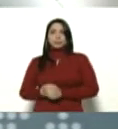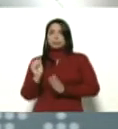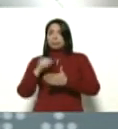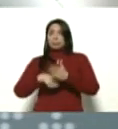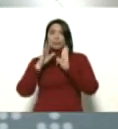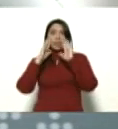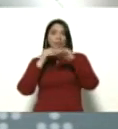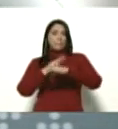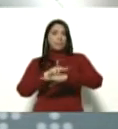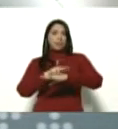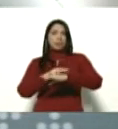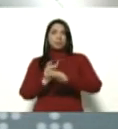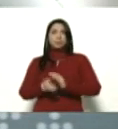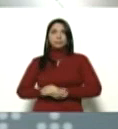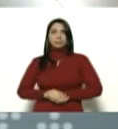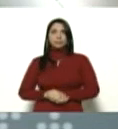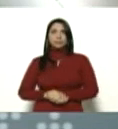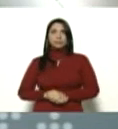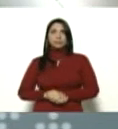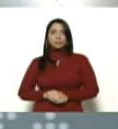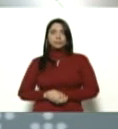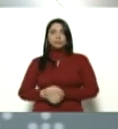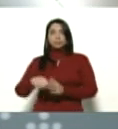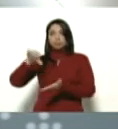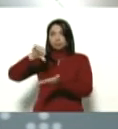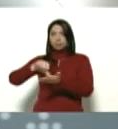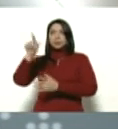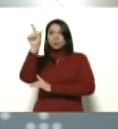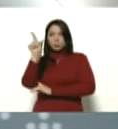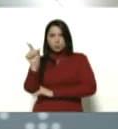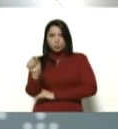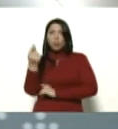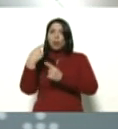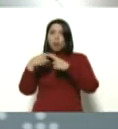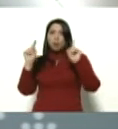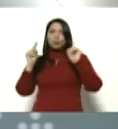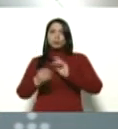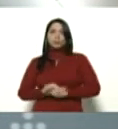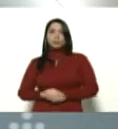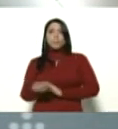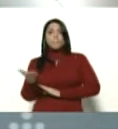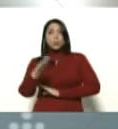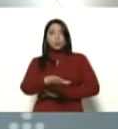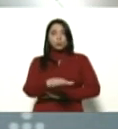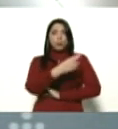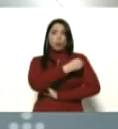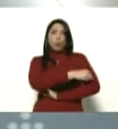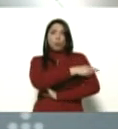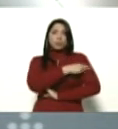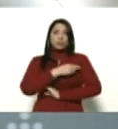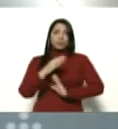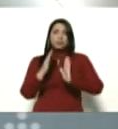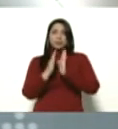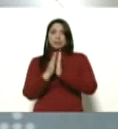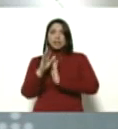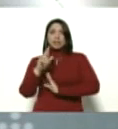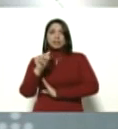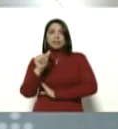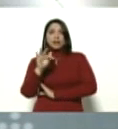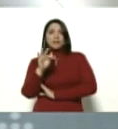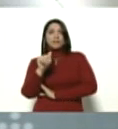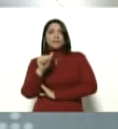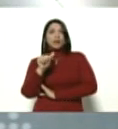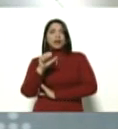médica. En Milán, Italia, murió en el hospital San Rafael, Rommel